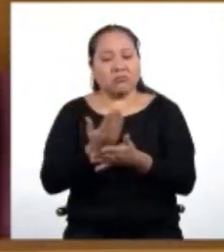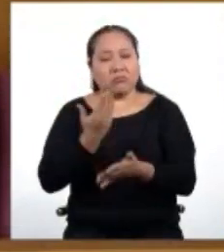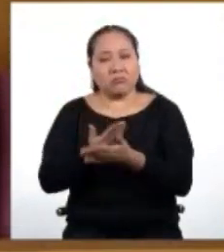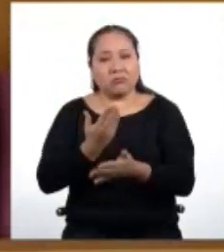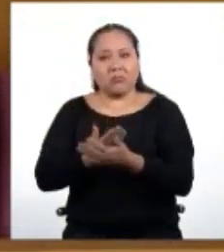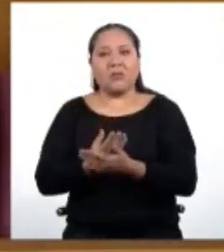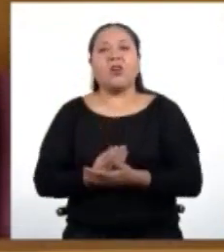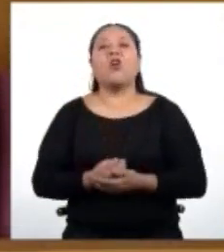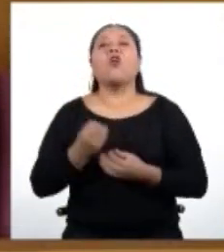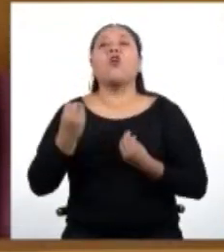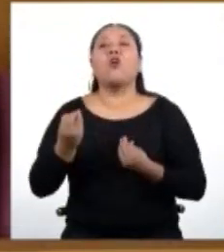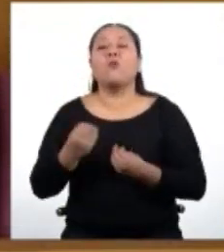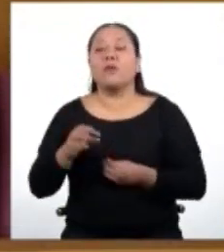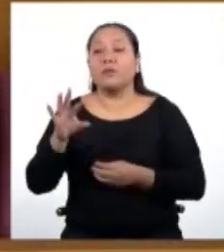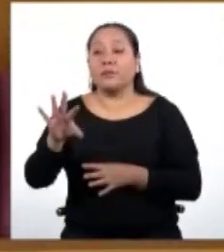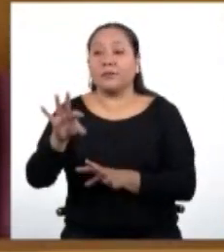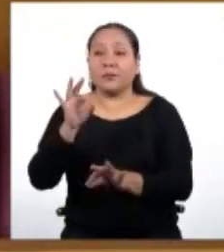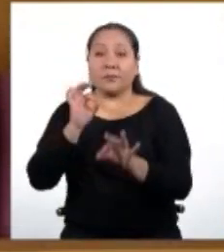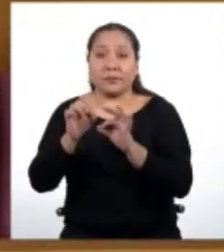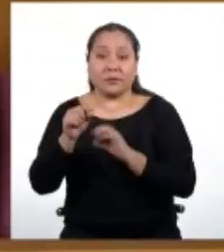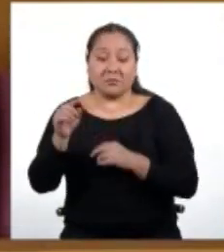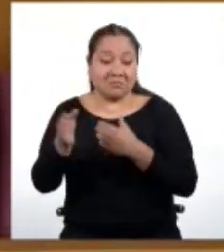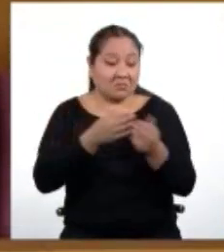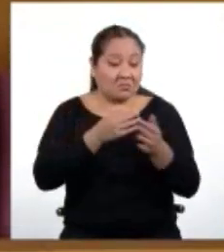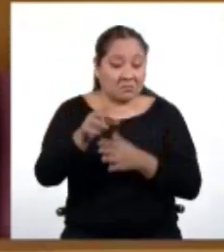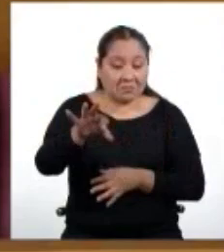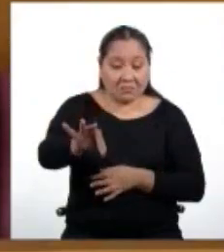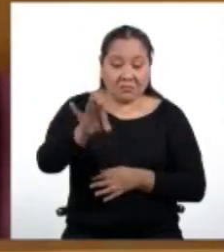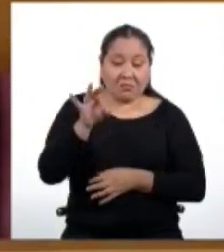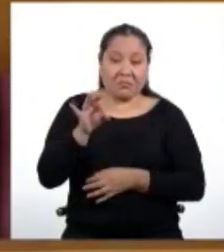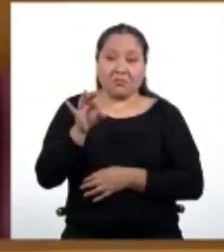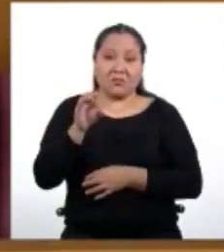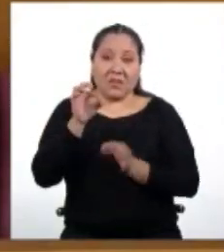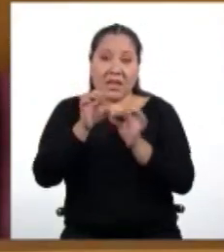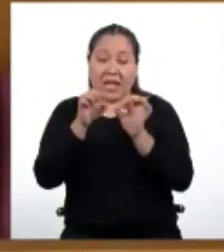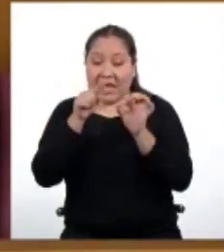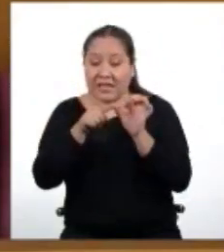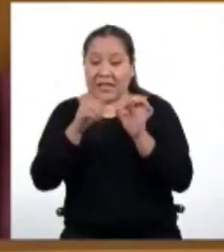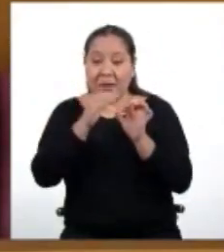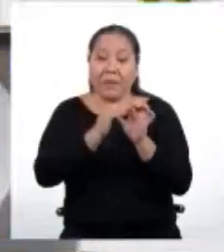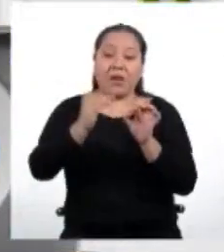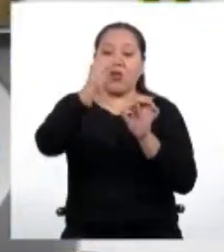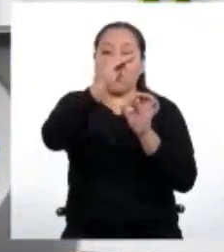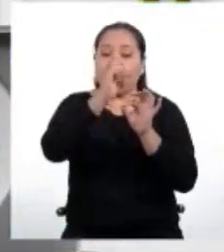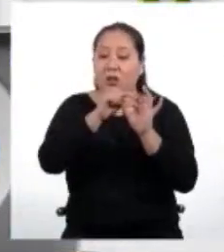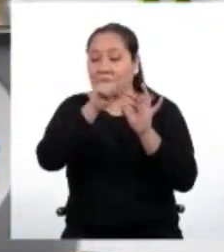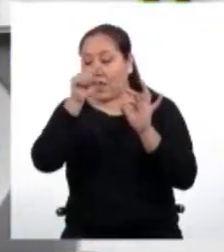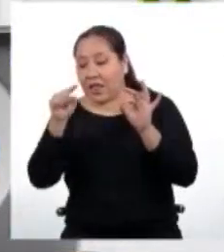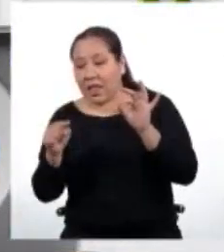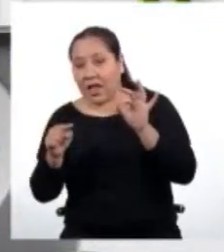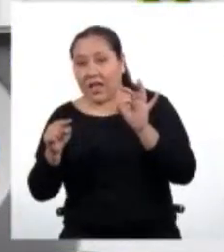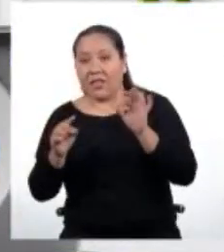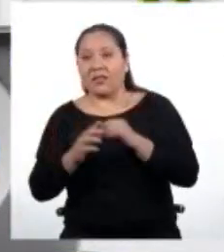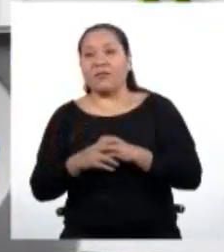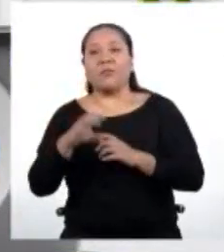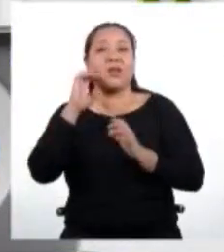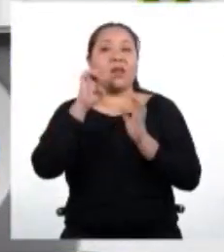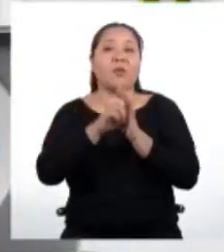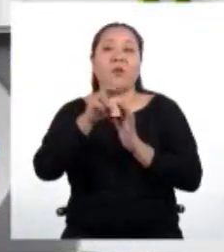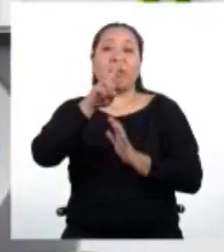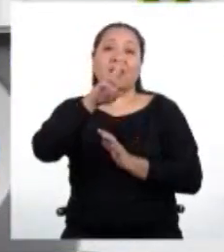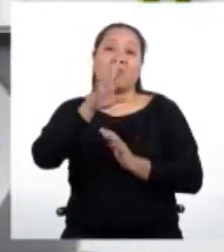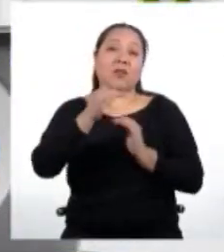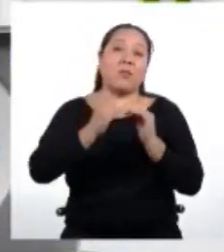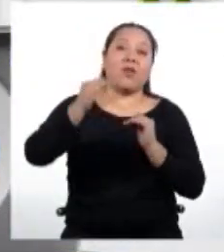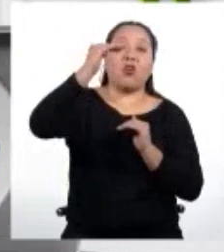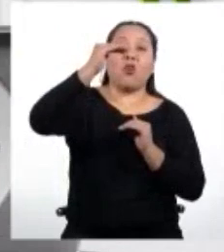por qué, si elegimos un término cualquiera, este será mayor que los anteriores. Claro, 25 es mayor a